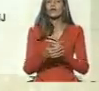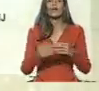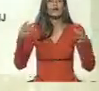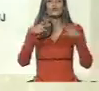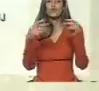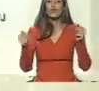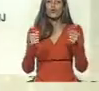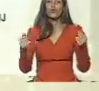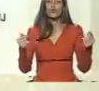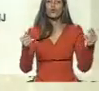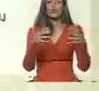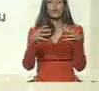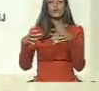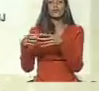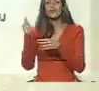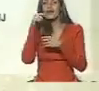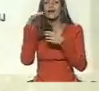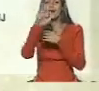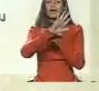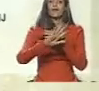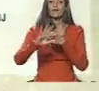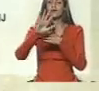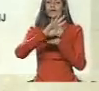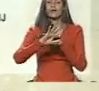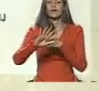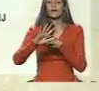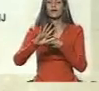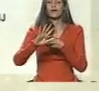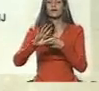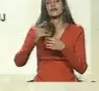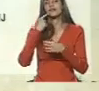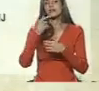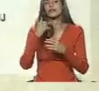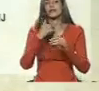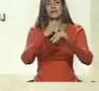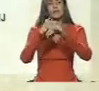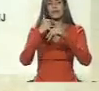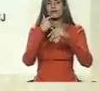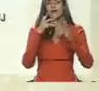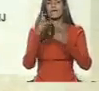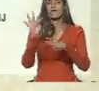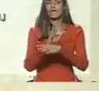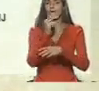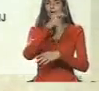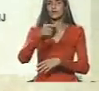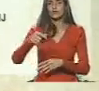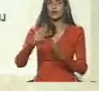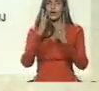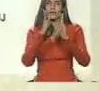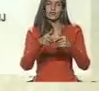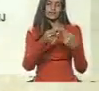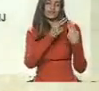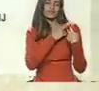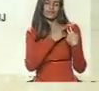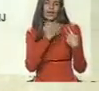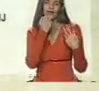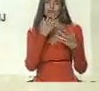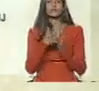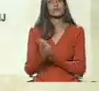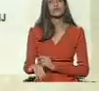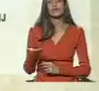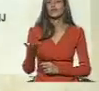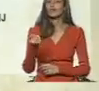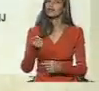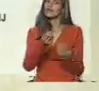todos los protocolos de seguridad, a fin de evitar, pues, que los funcionarios administrativos encargados de esta tarea tan